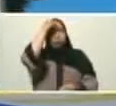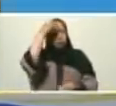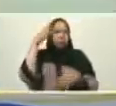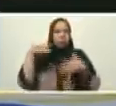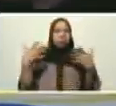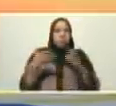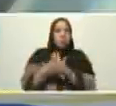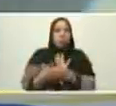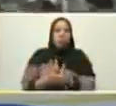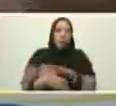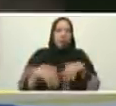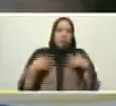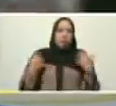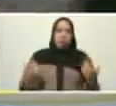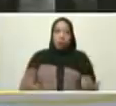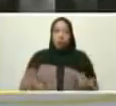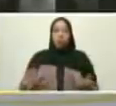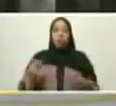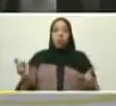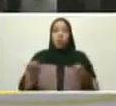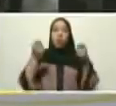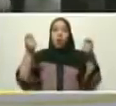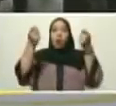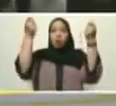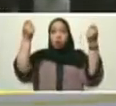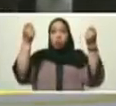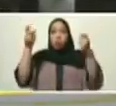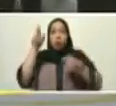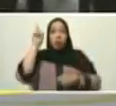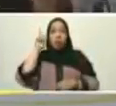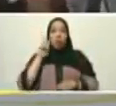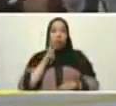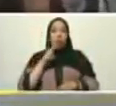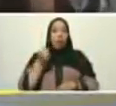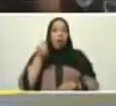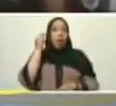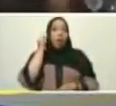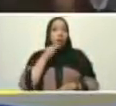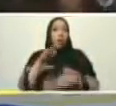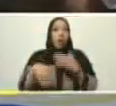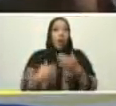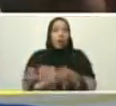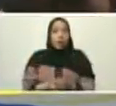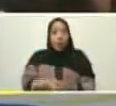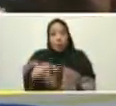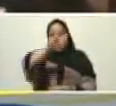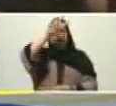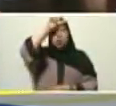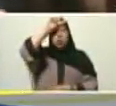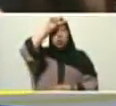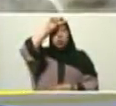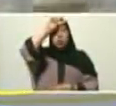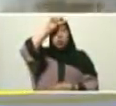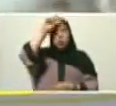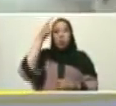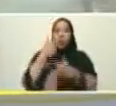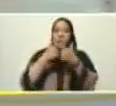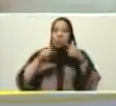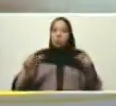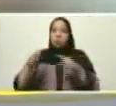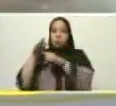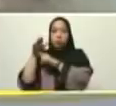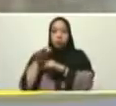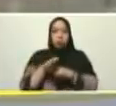fue una campaña concebida por el libertador para llegar hasta el Perú y reventarle, romperle el